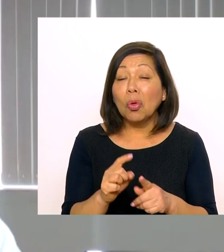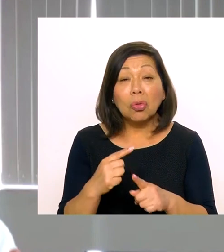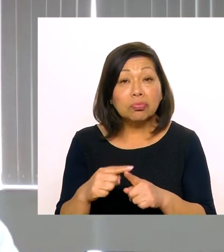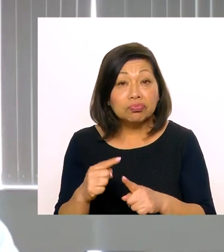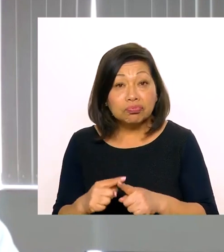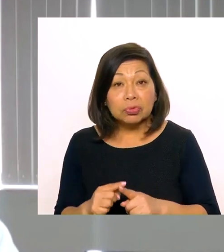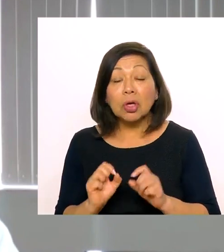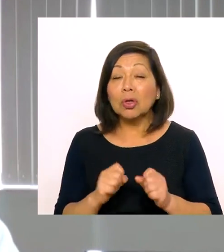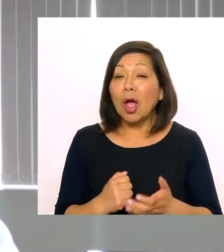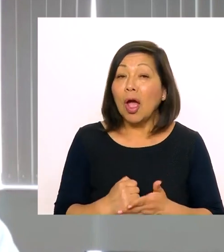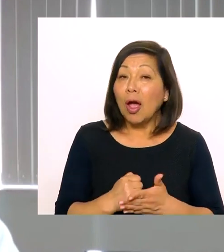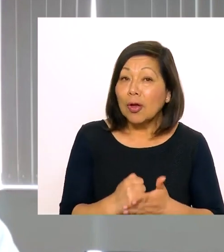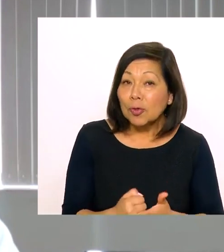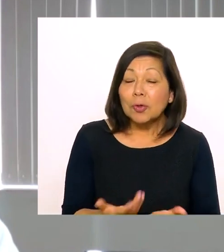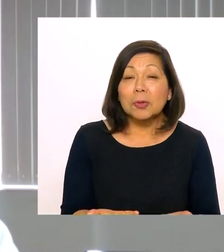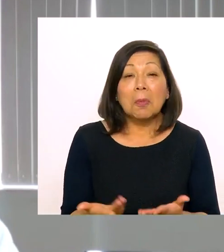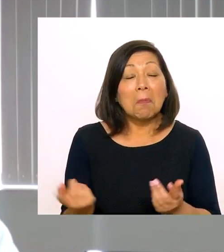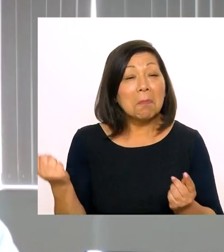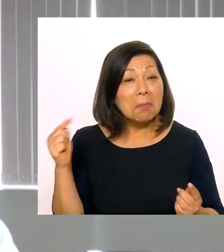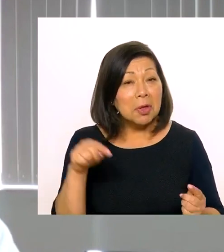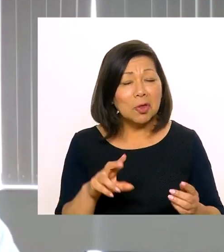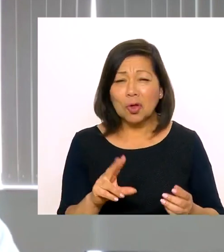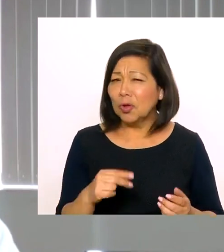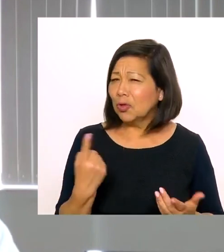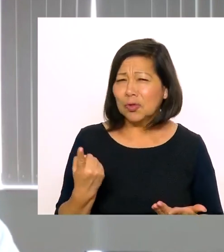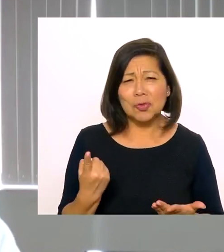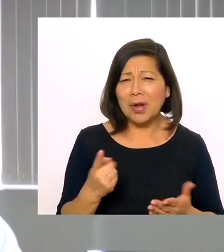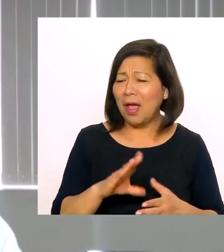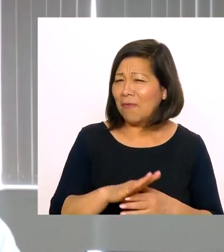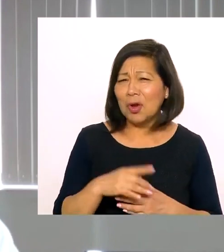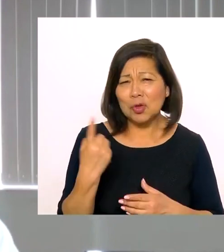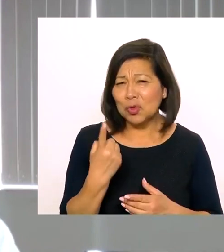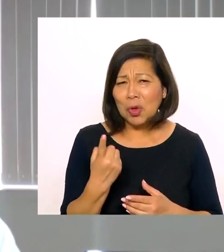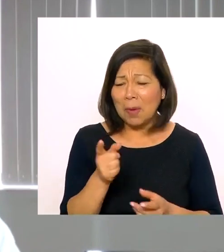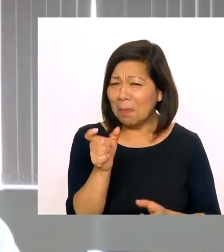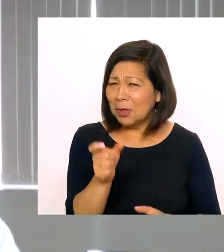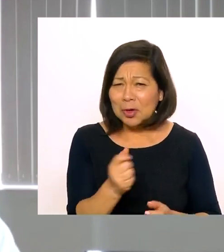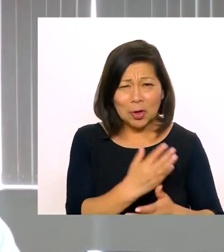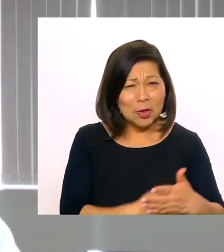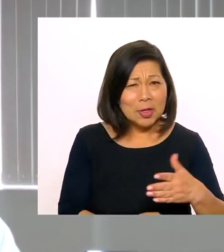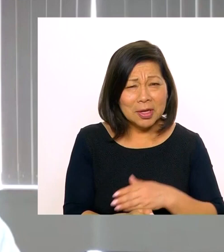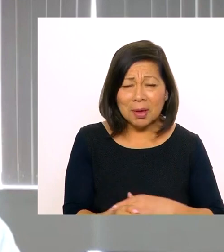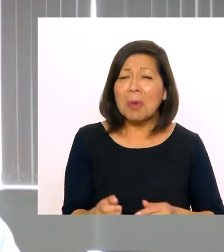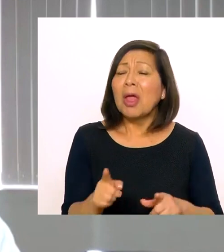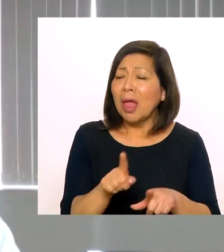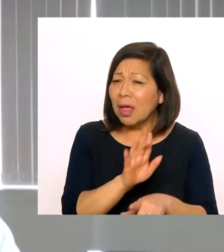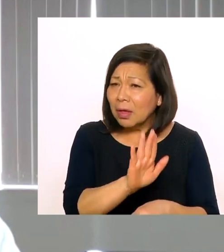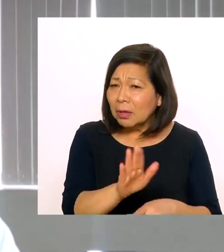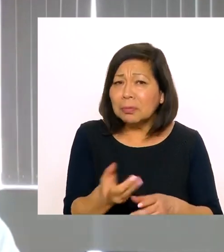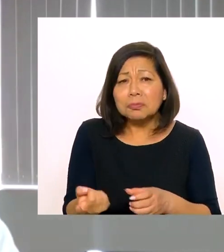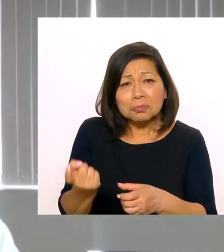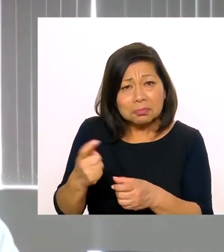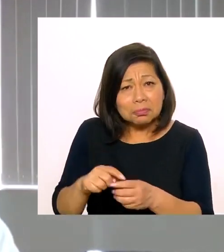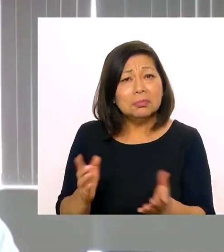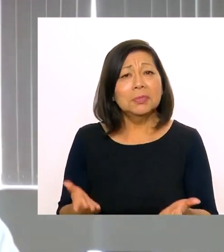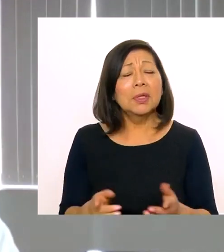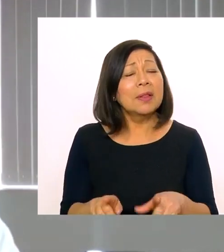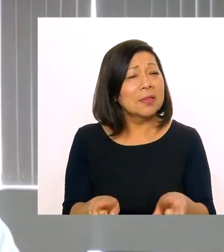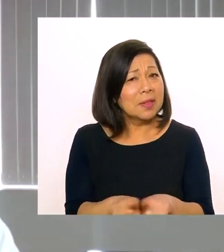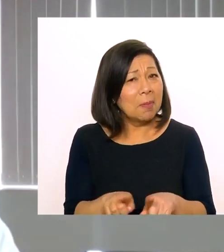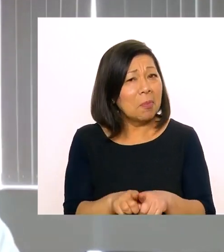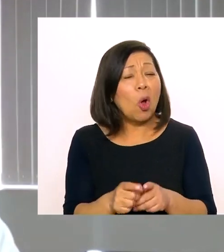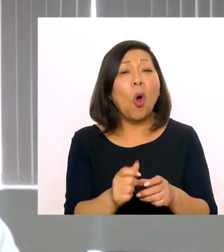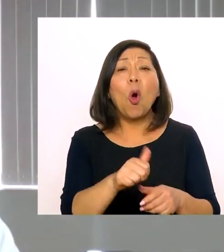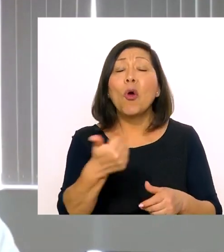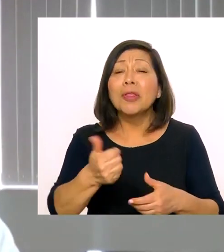todo en Lima, vamos a arrancar para que todos los distritos ayuden y que estén presentes. Ya no solamente hacer una feria solo para personas con discapacidad,